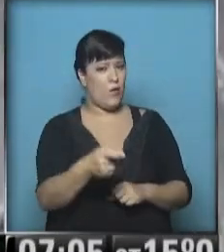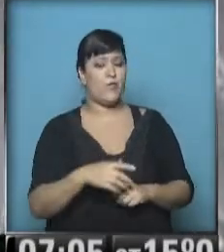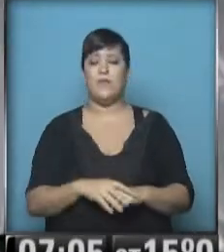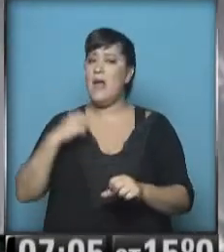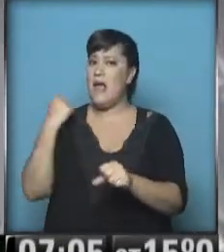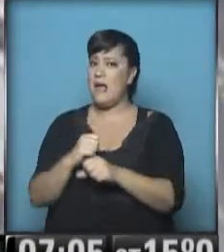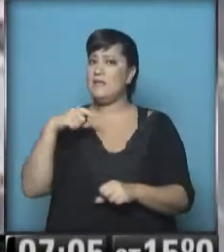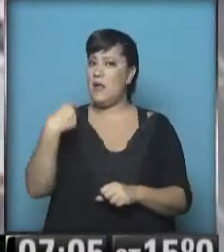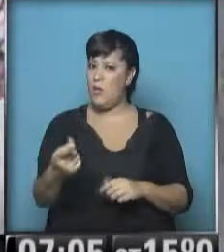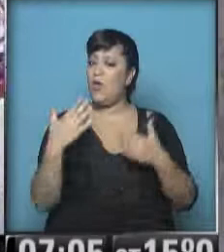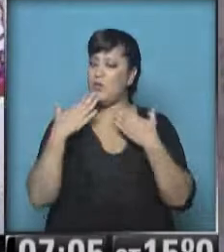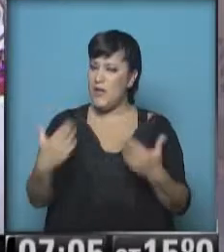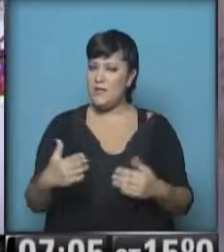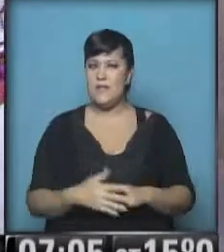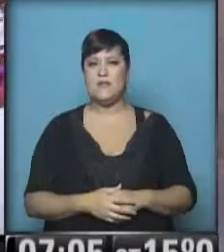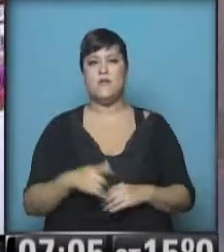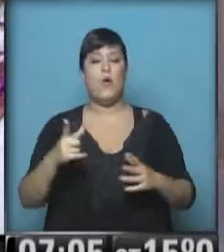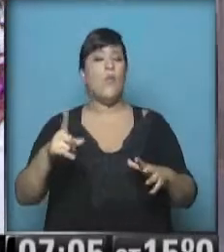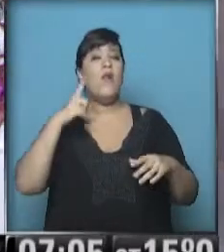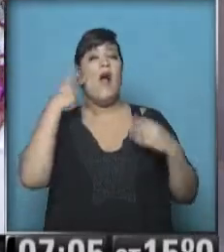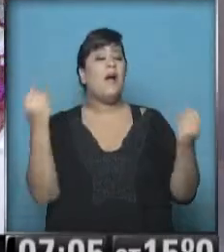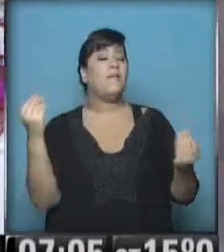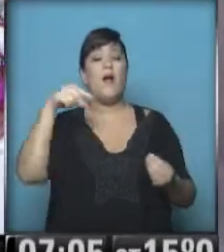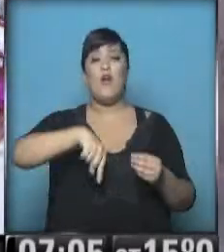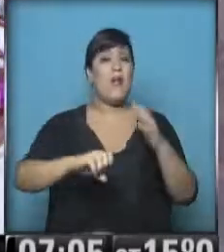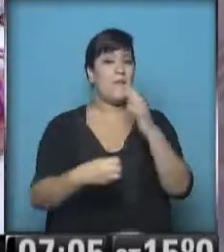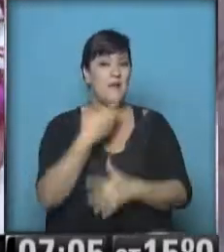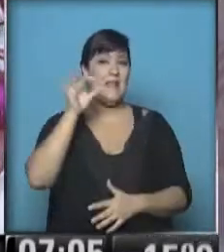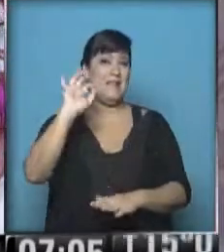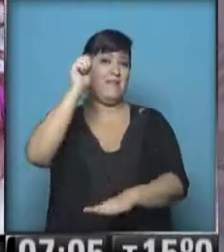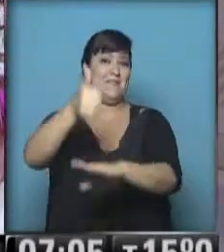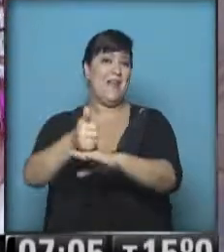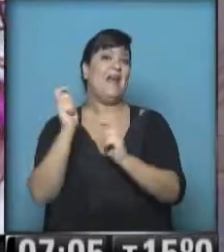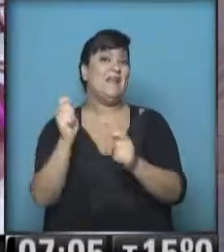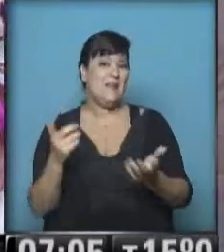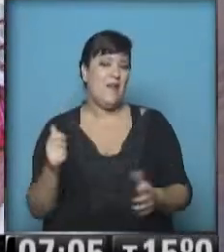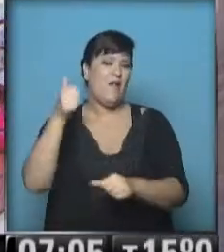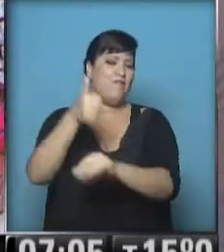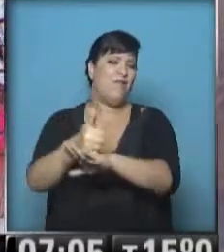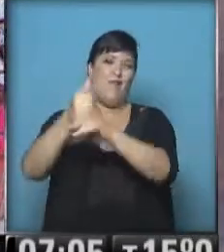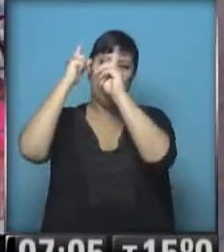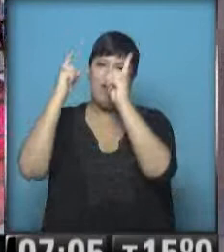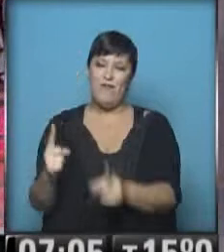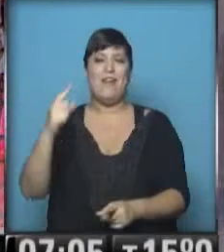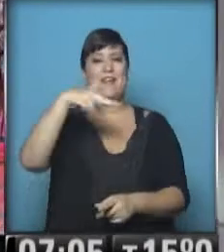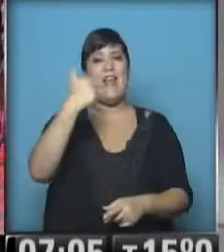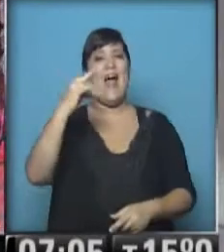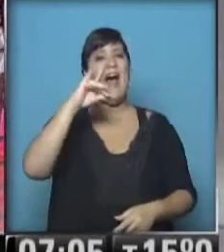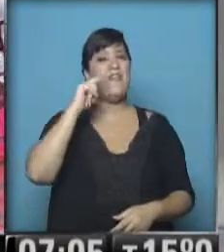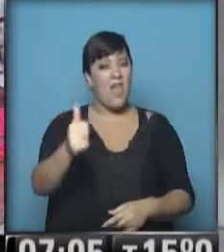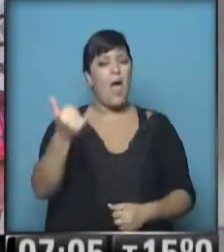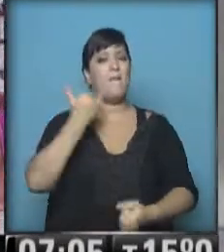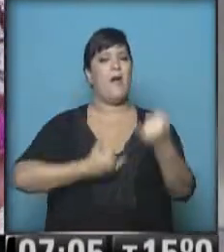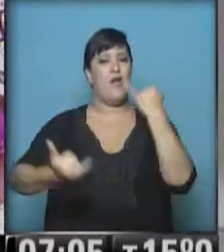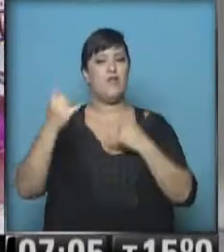Hasta luego, Hugo. Muchas gracias. Bueno, ¿cómo está la mañana? ¿Saben quién está con nosotros? Fijo, siempre. Nadia, para decirnos,